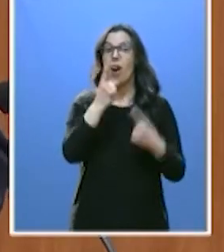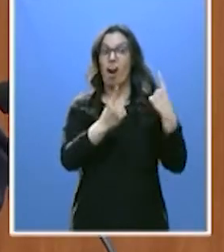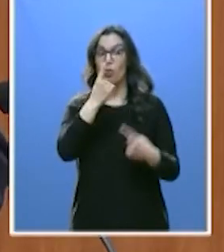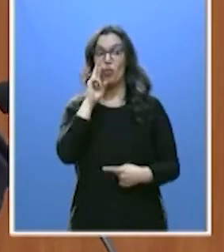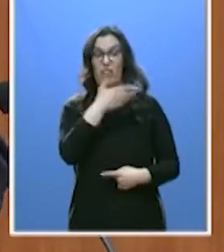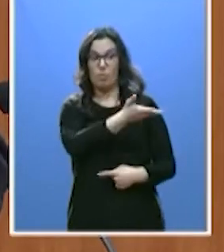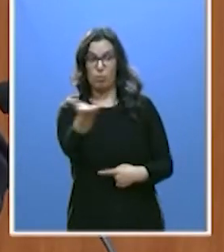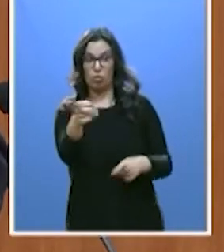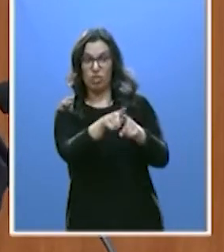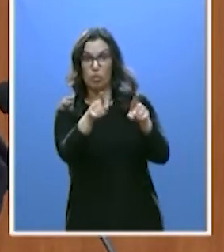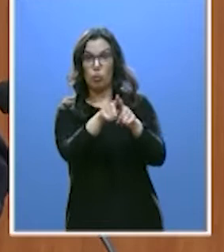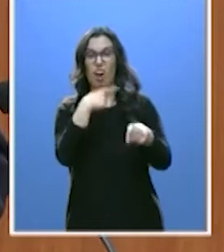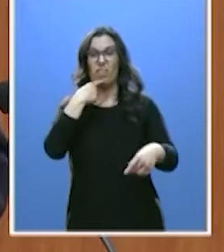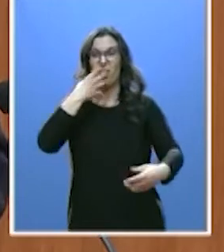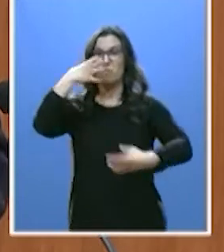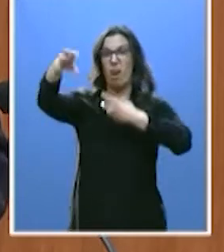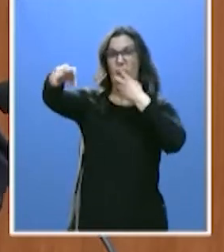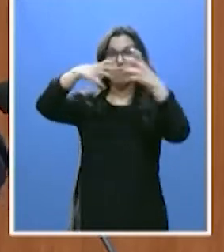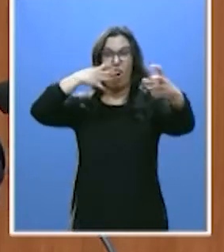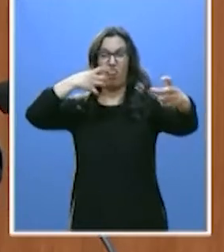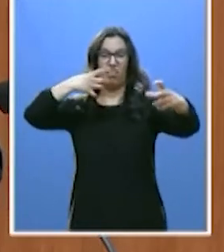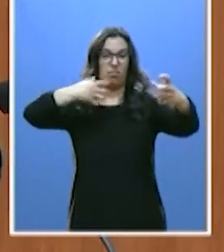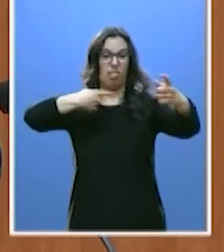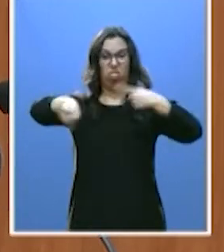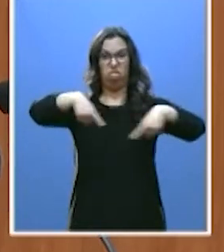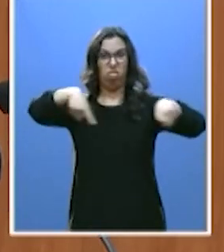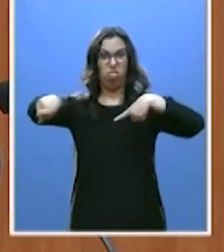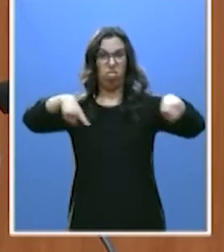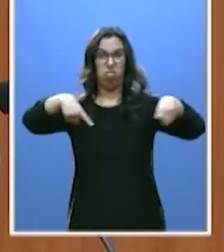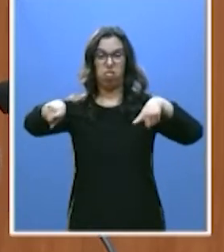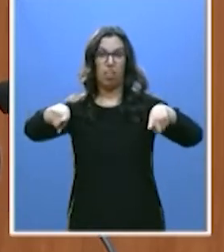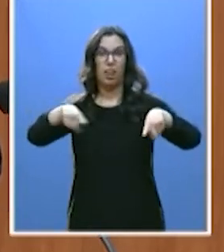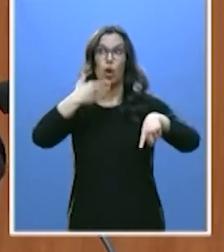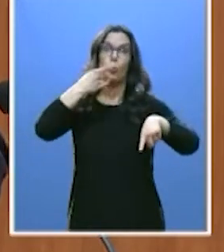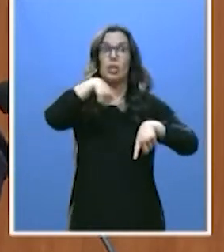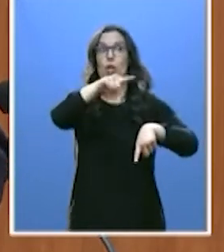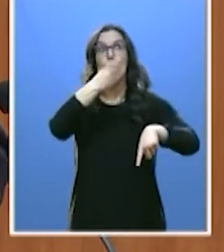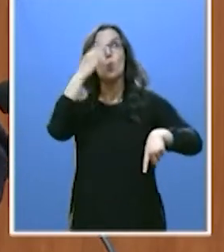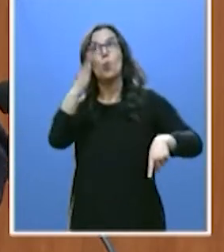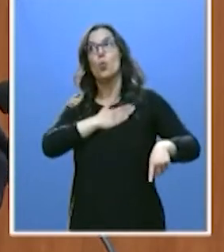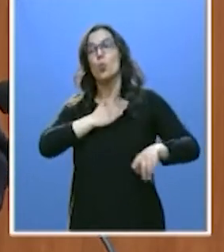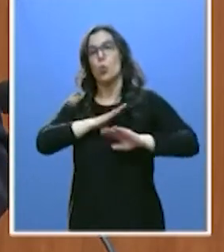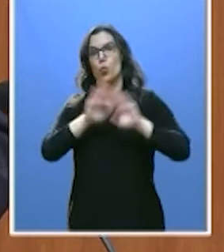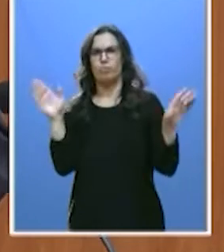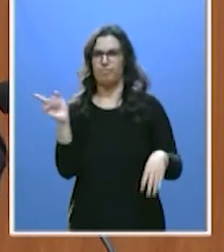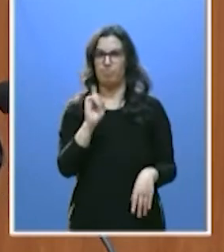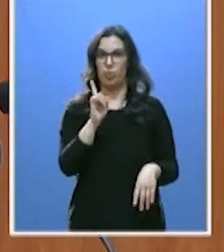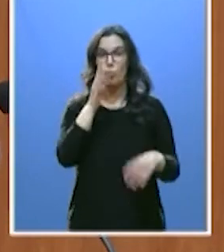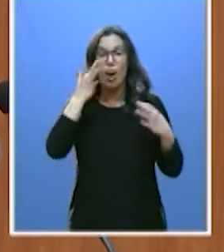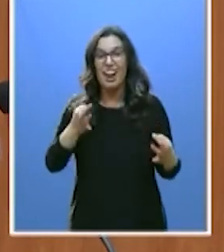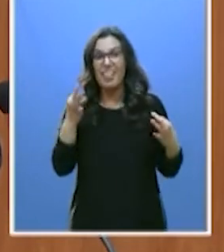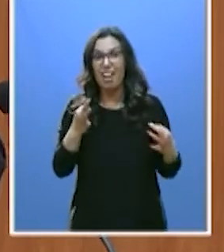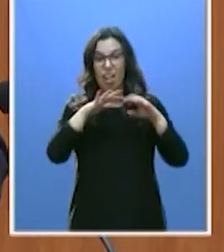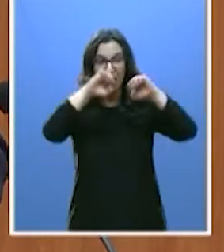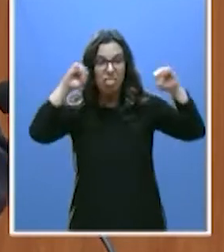se limitan a gritar soflamas incendiarias y a atizar su fuego purificador. Debajo de esas sótanas,